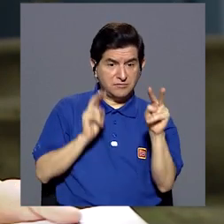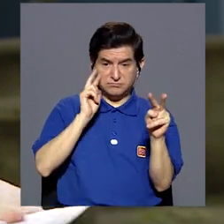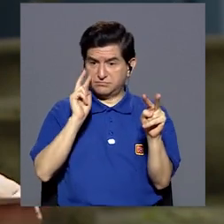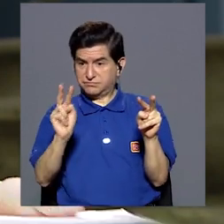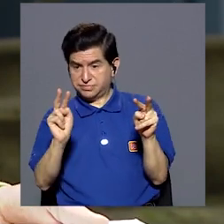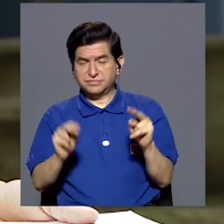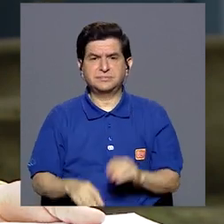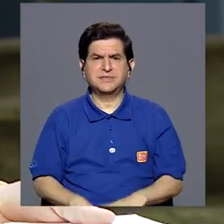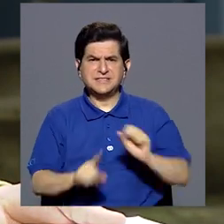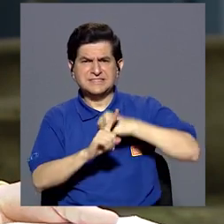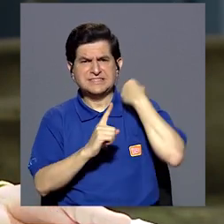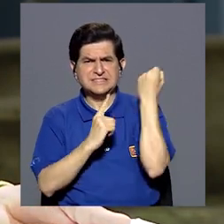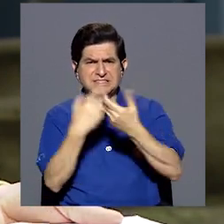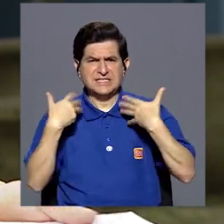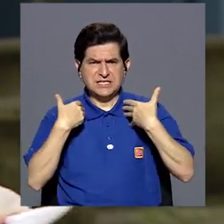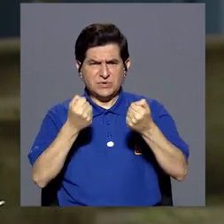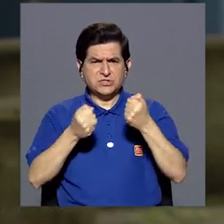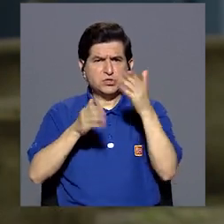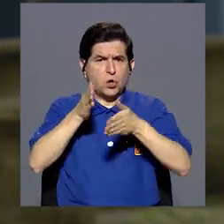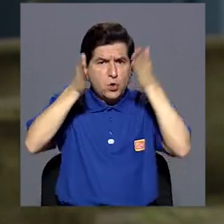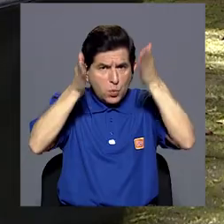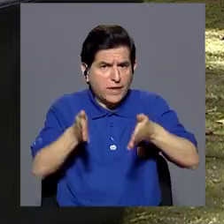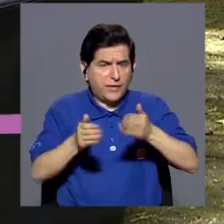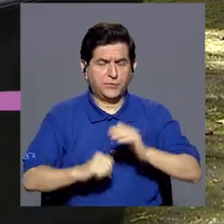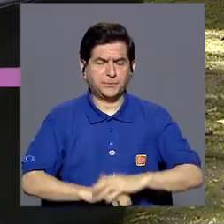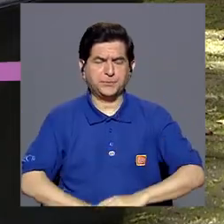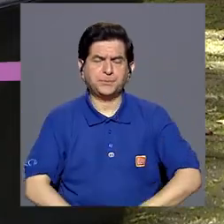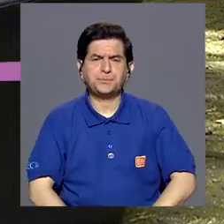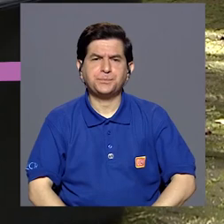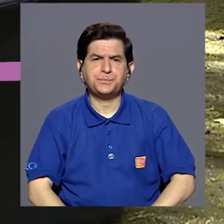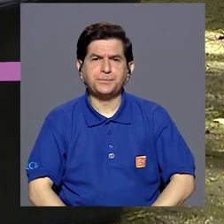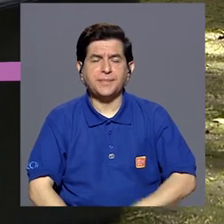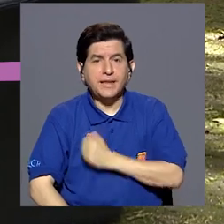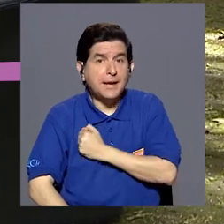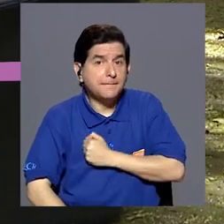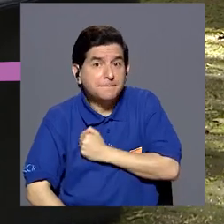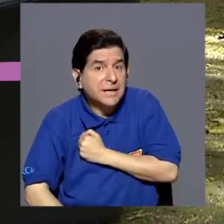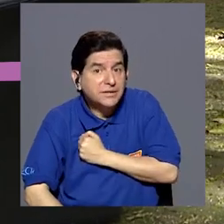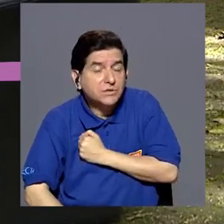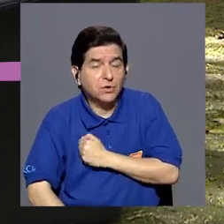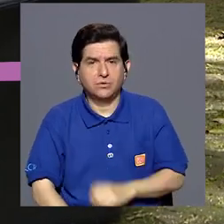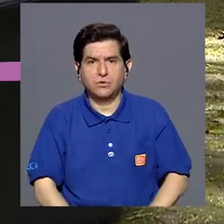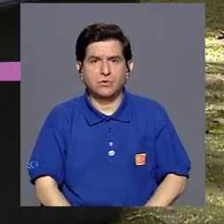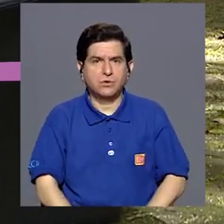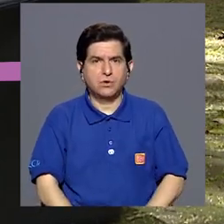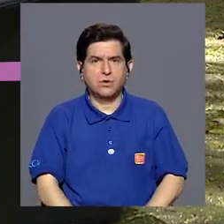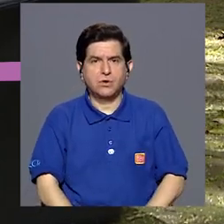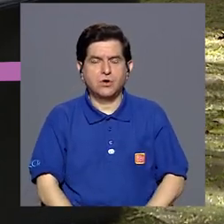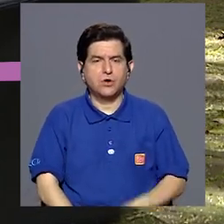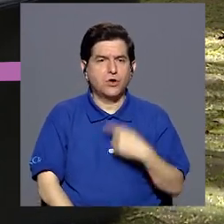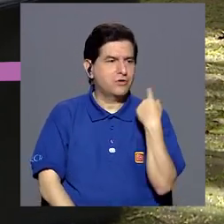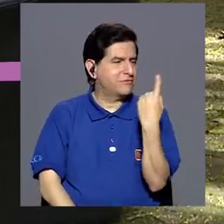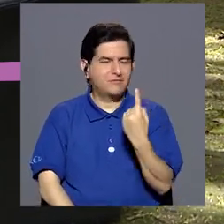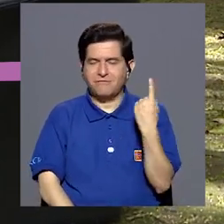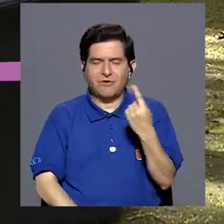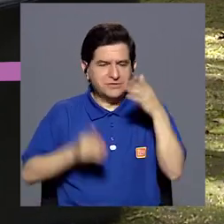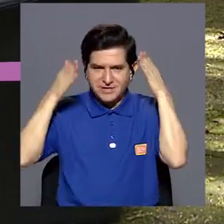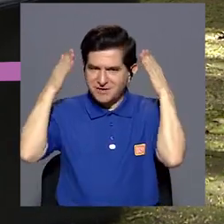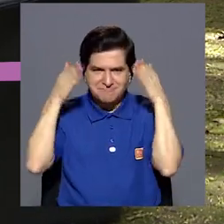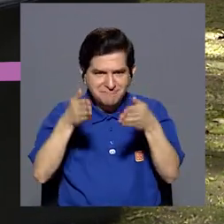ver esa condición de salud del cuidador? Bueno. Perdón, porque siempre nos enfocamos